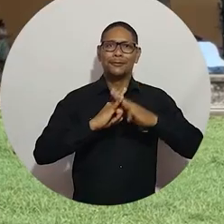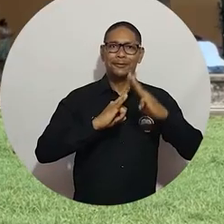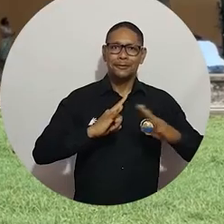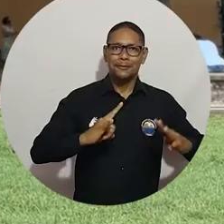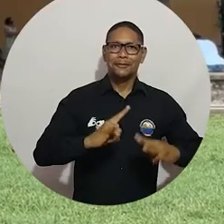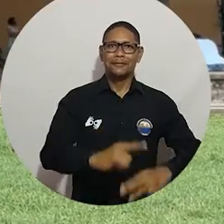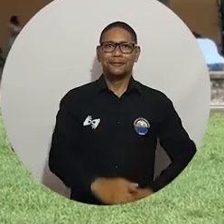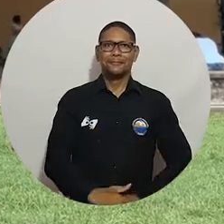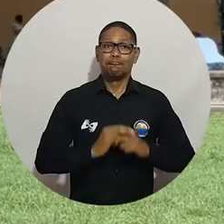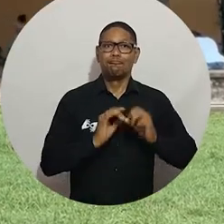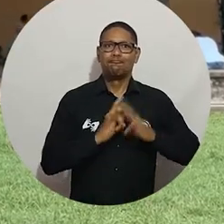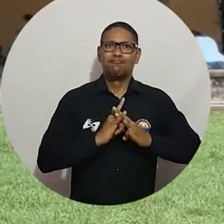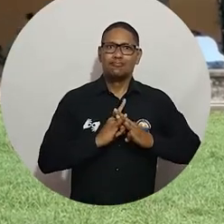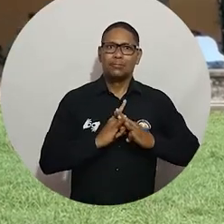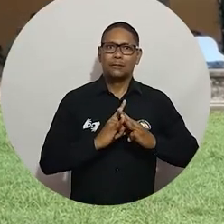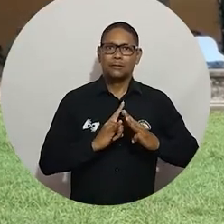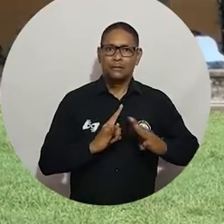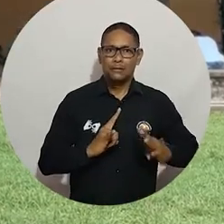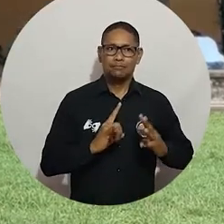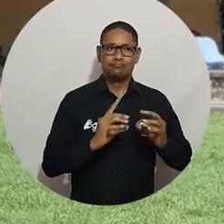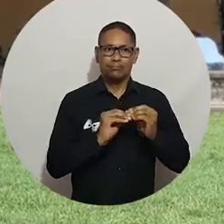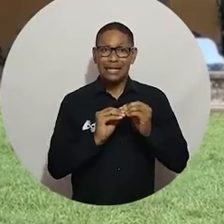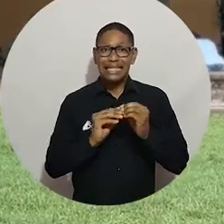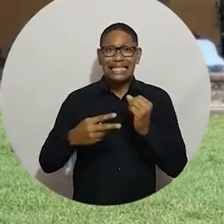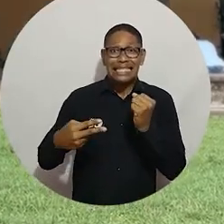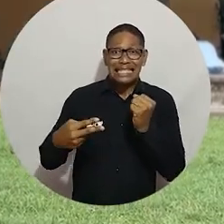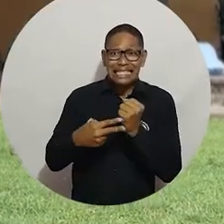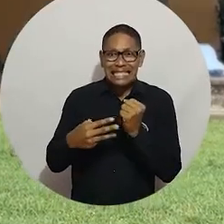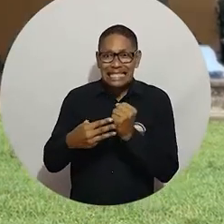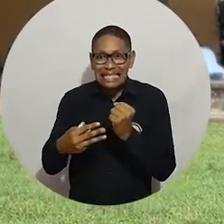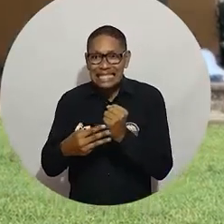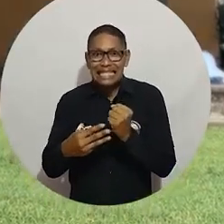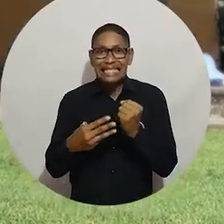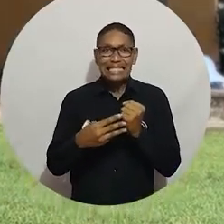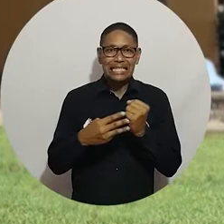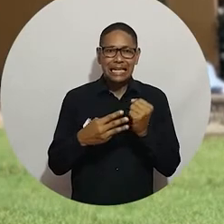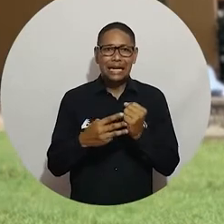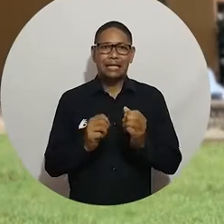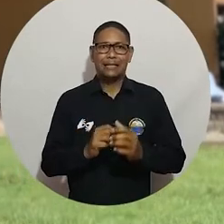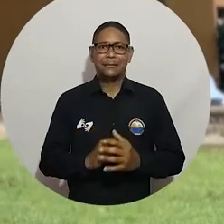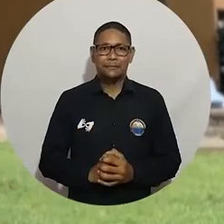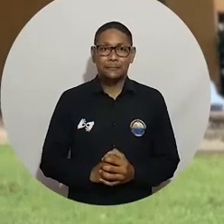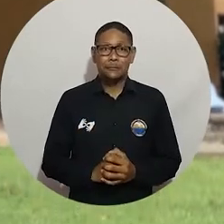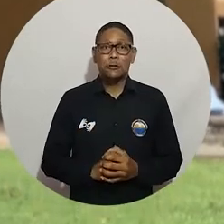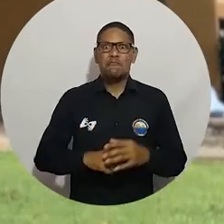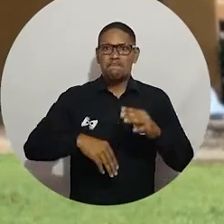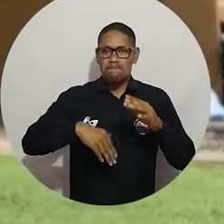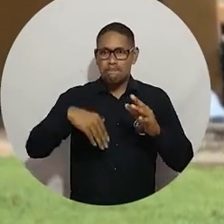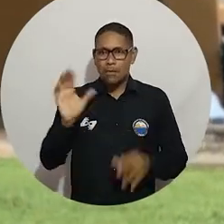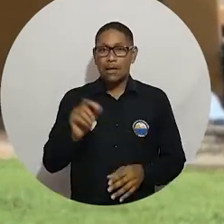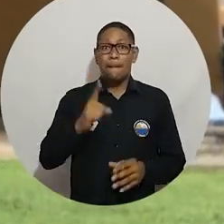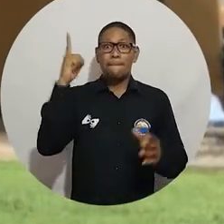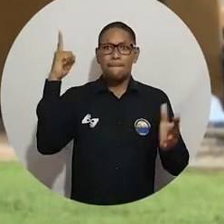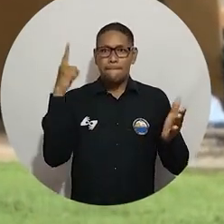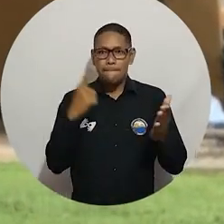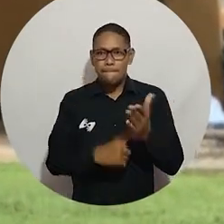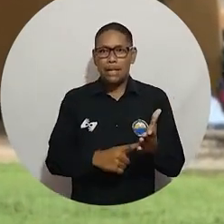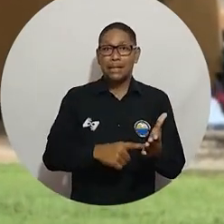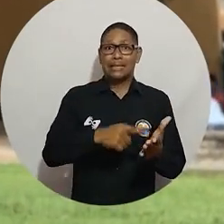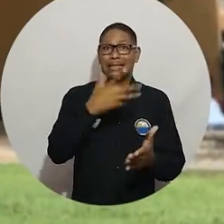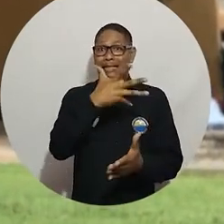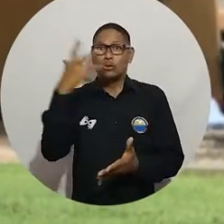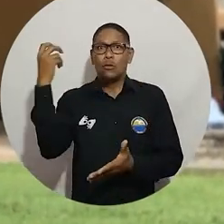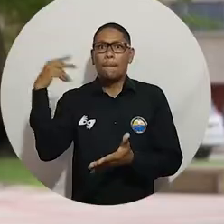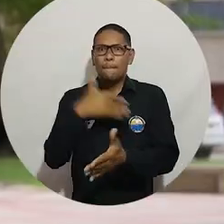La Universidad del Magdalena y el SENA otorgan más de 1.500 millones de pesos para fortalecer ideas de negocios de 17